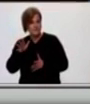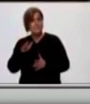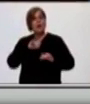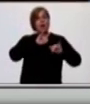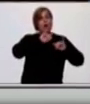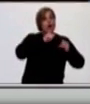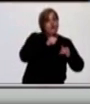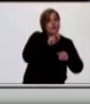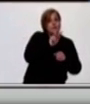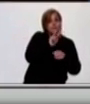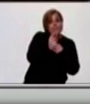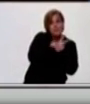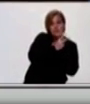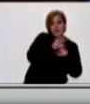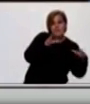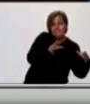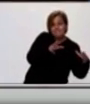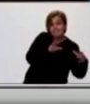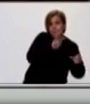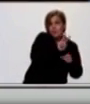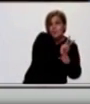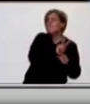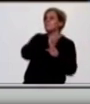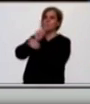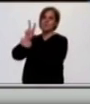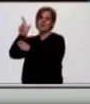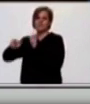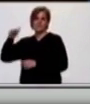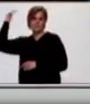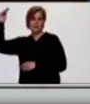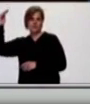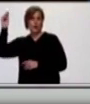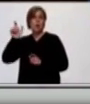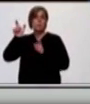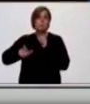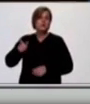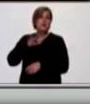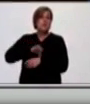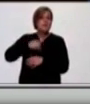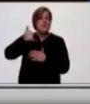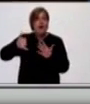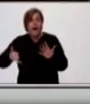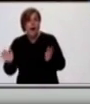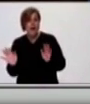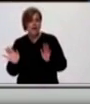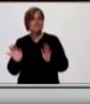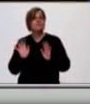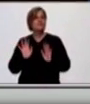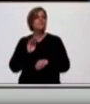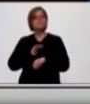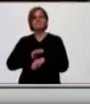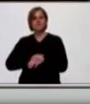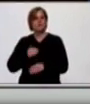más jóvenes deben cuidarse para cuidar a nuestros mayores, o a las personas más vulnerables que tienen otras enfermedades. Entonces,